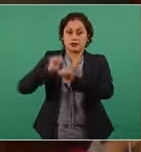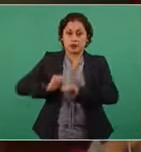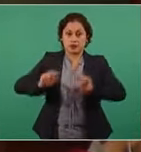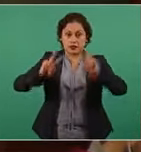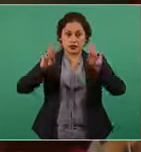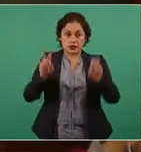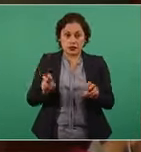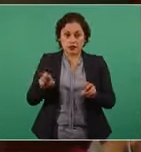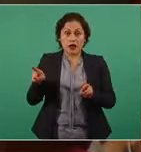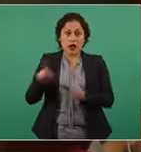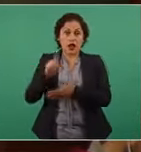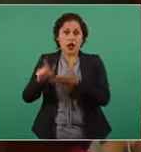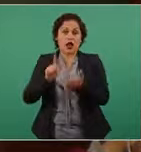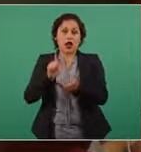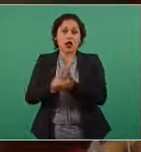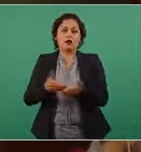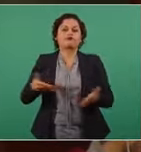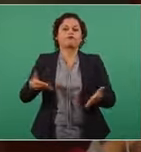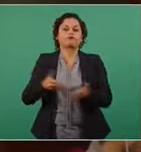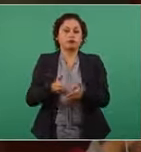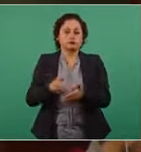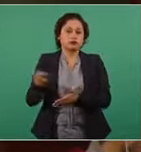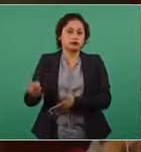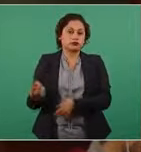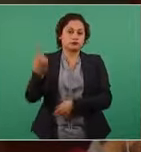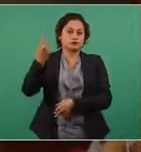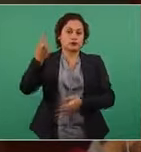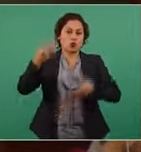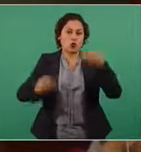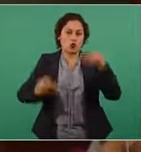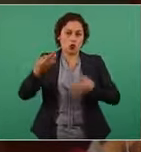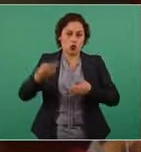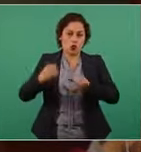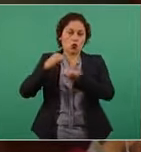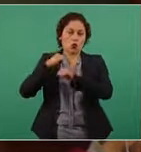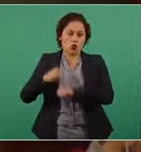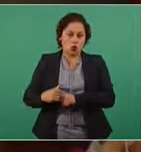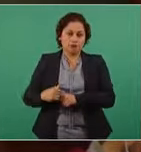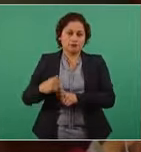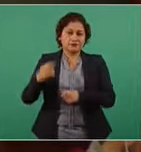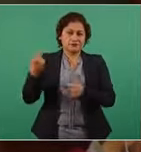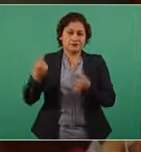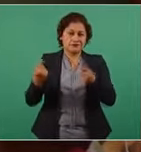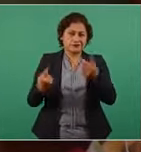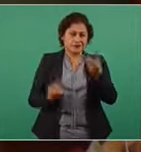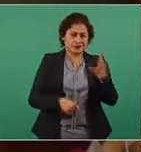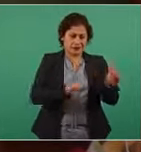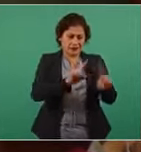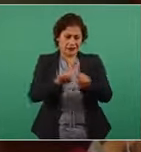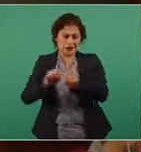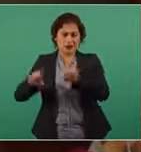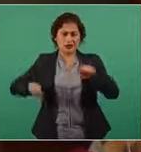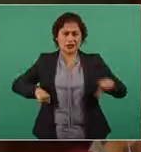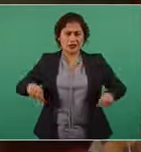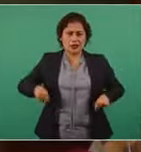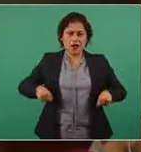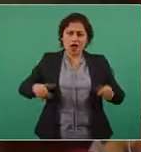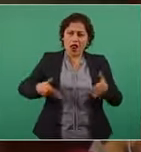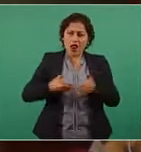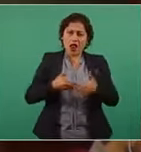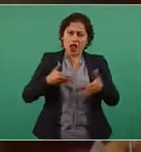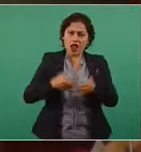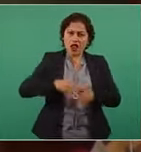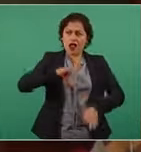pues fue bloqueada por medio de un juez y todas estas acciones participan grupos que se han ido uniendo poco a poco